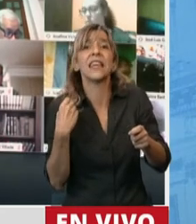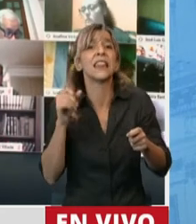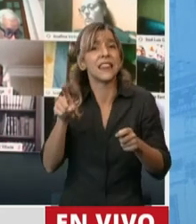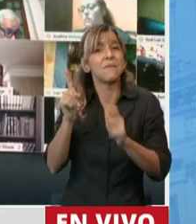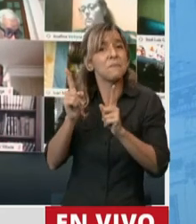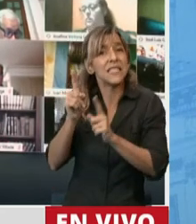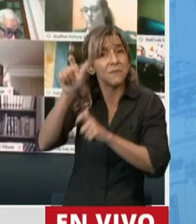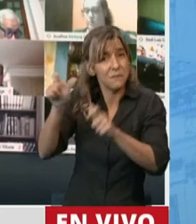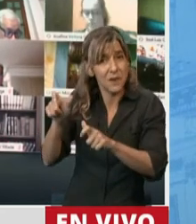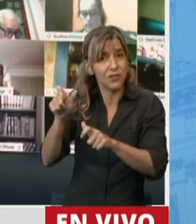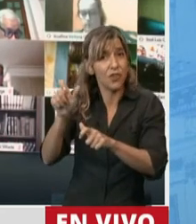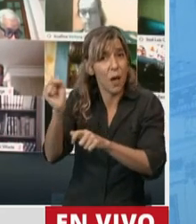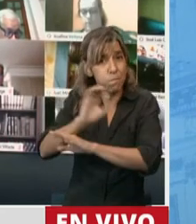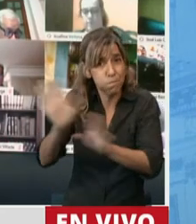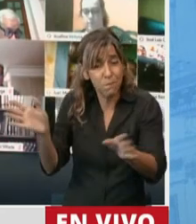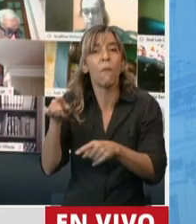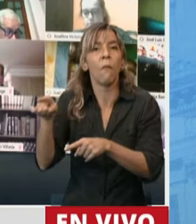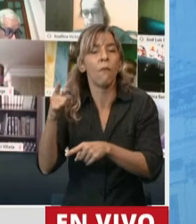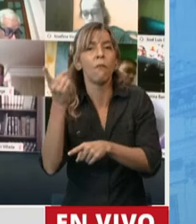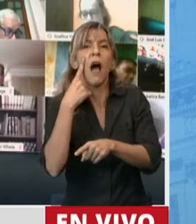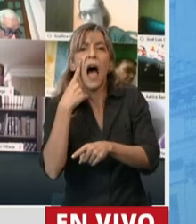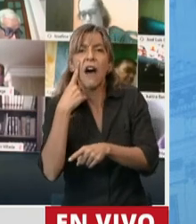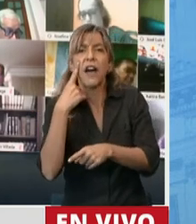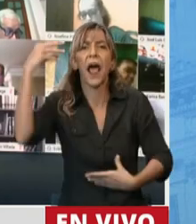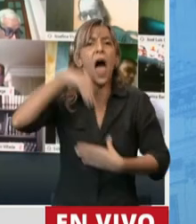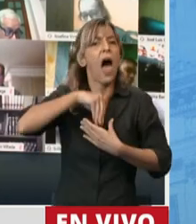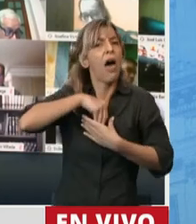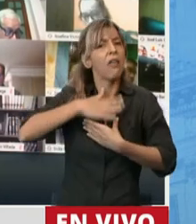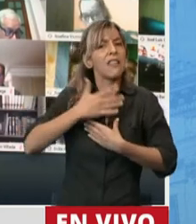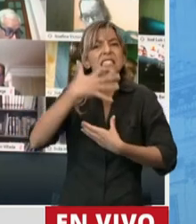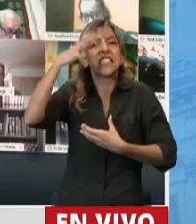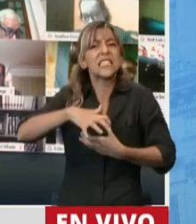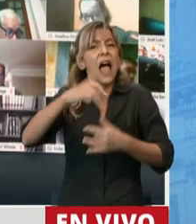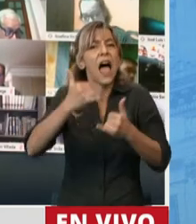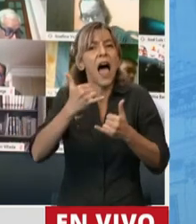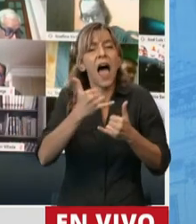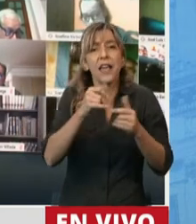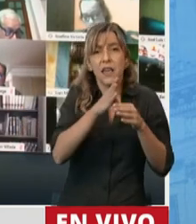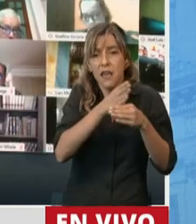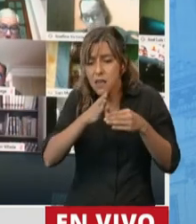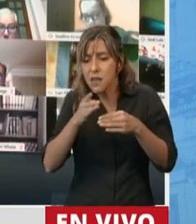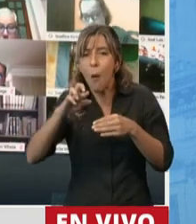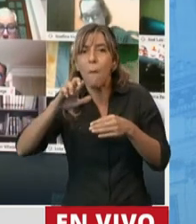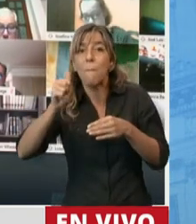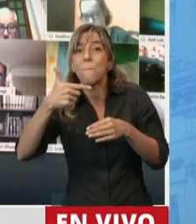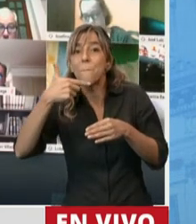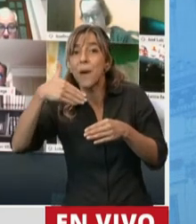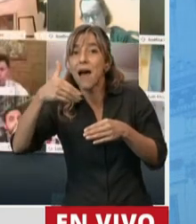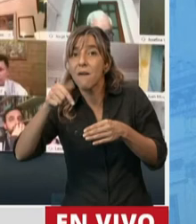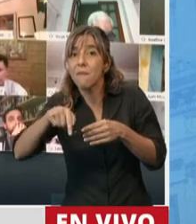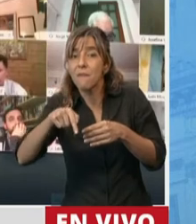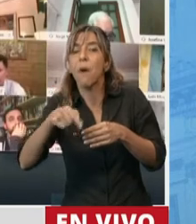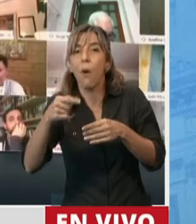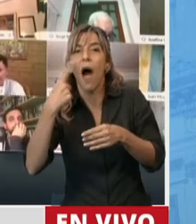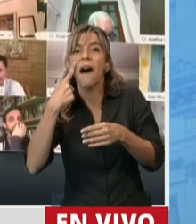recuperados tengan en su plasma. No cualquier paciente recuperado va a poder ser un